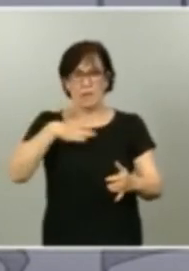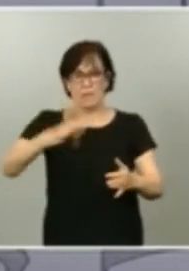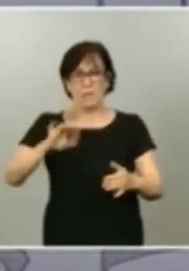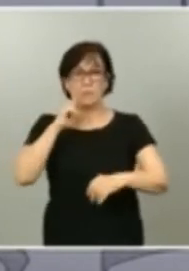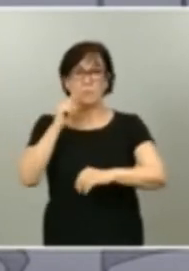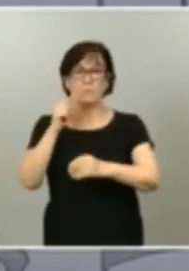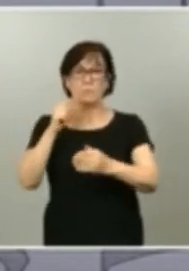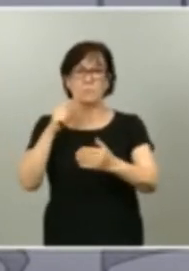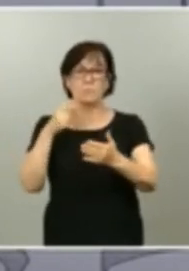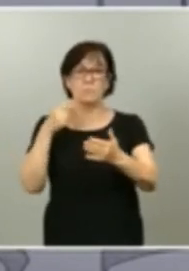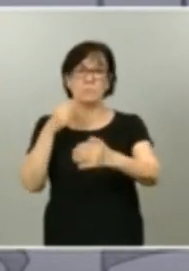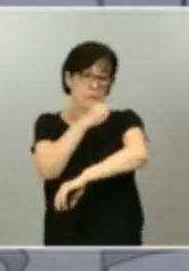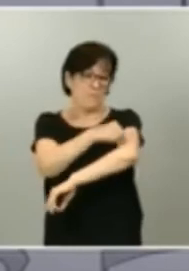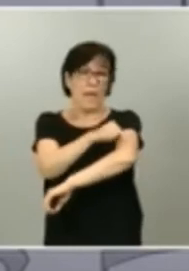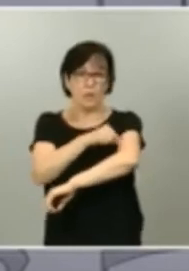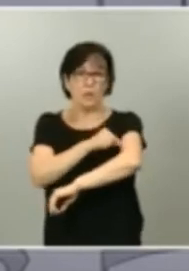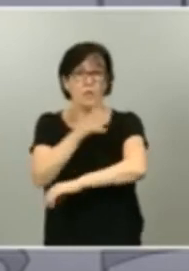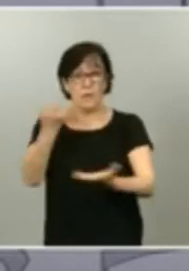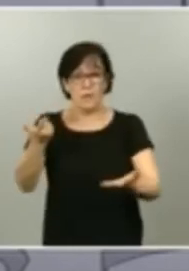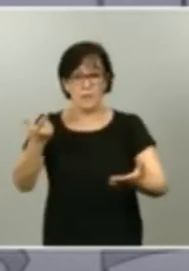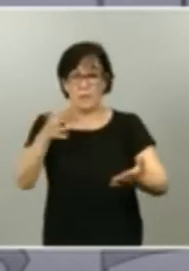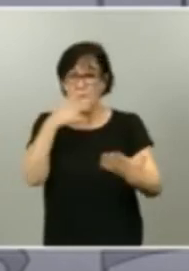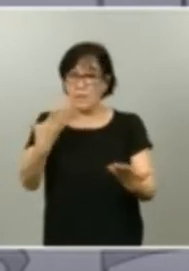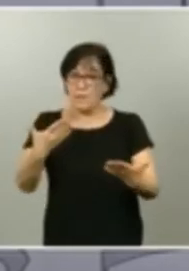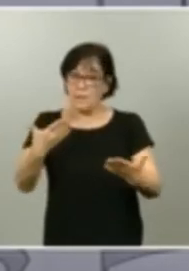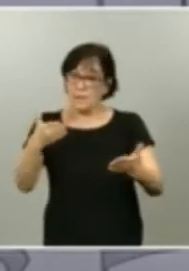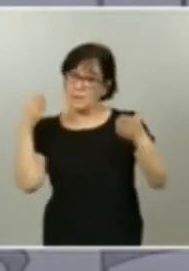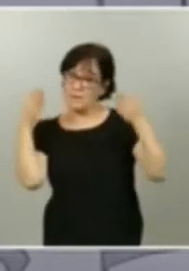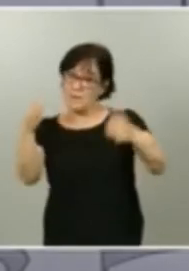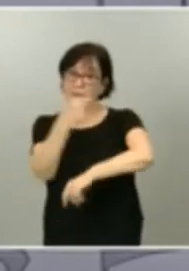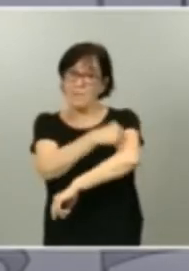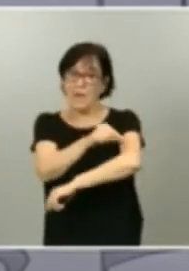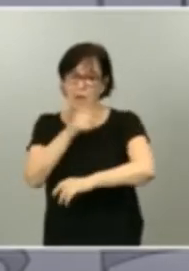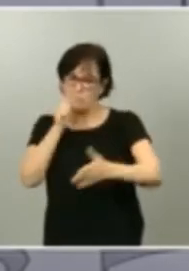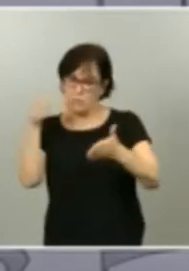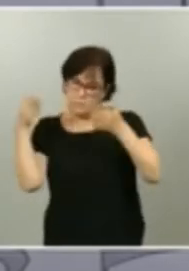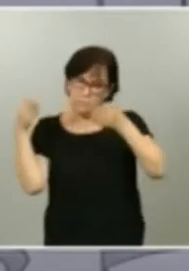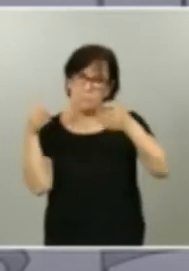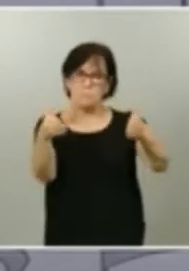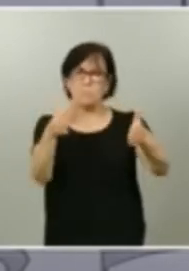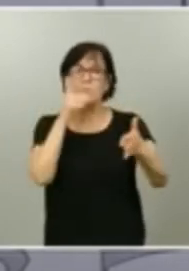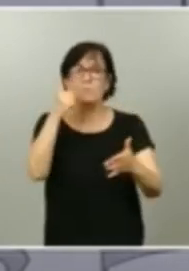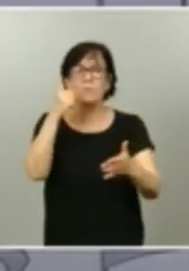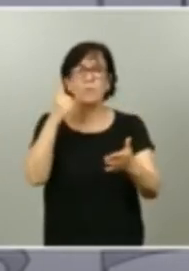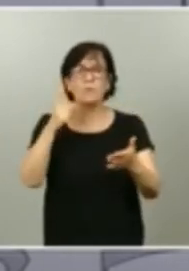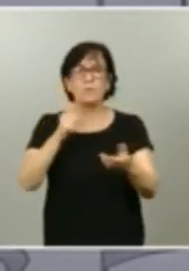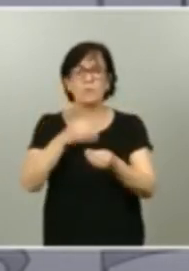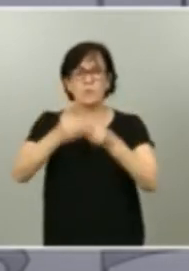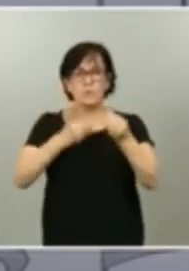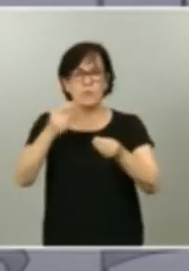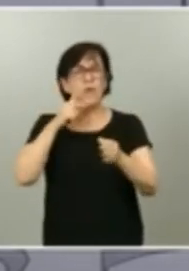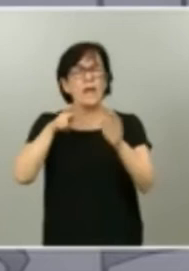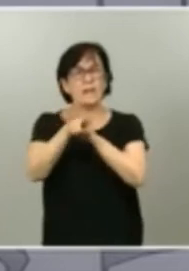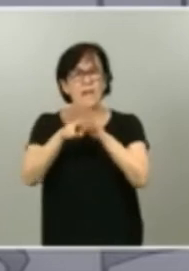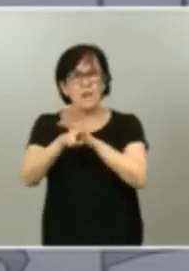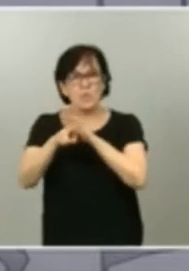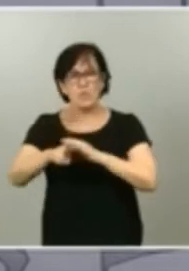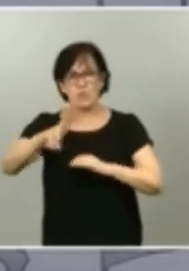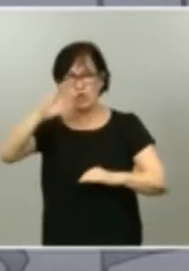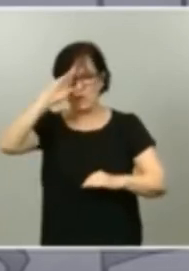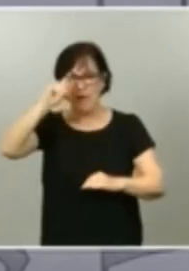precisamente en dirección a esa vacuna se orienta en estos momentos un volumen ingente de recursos y de talento en todo el mundo